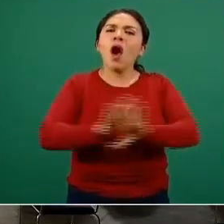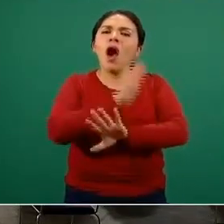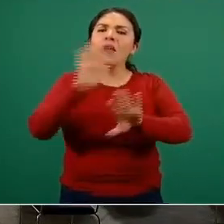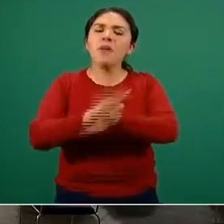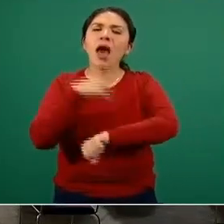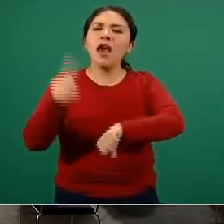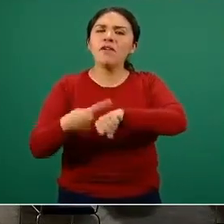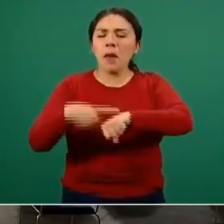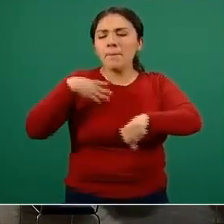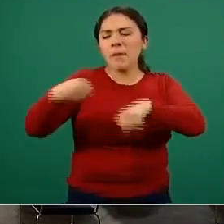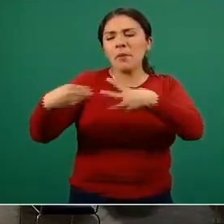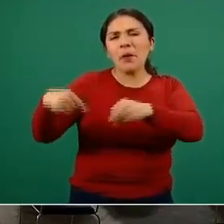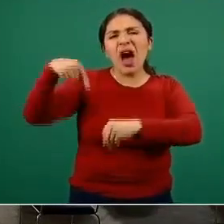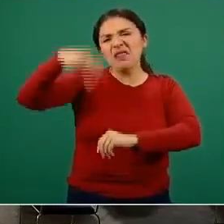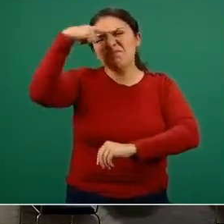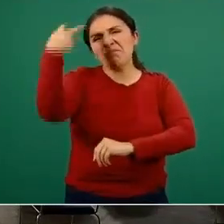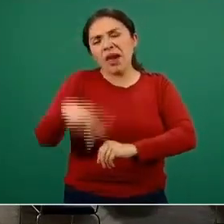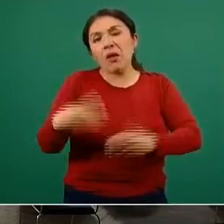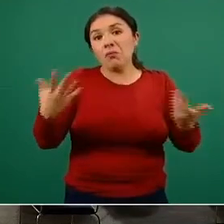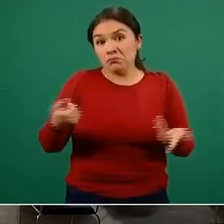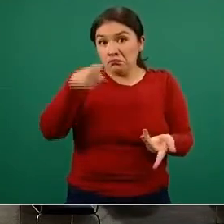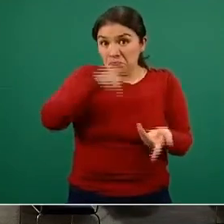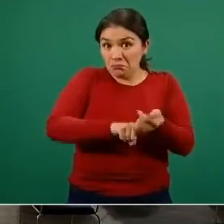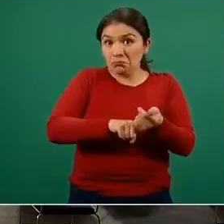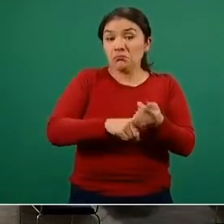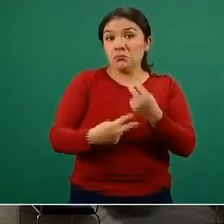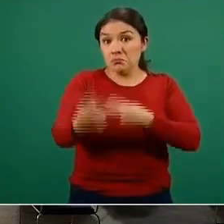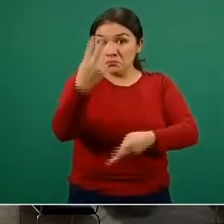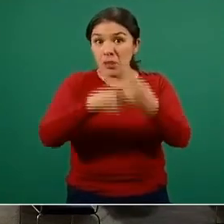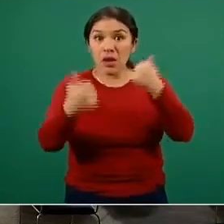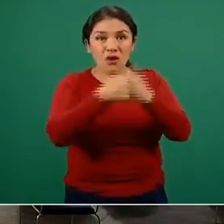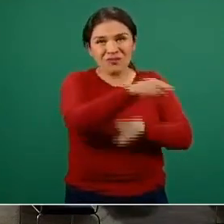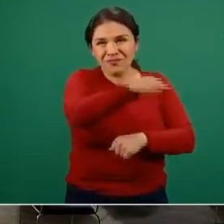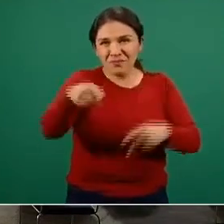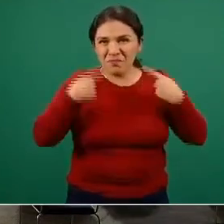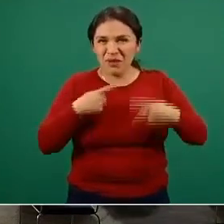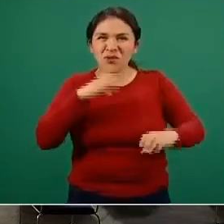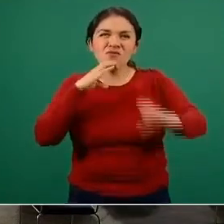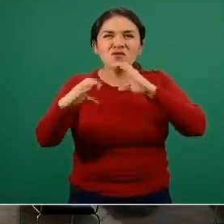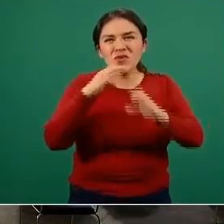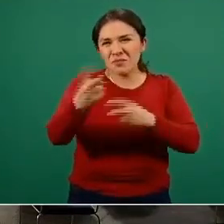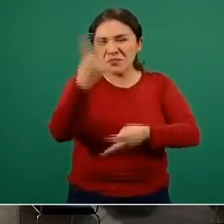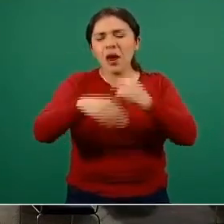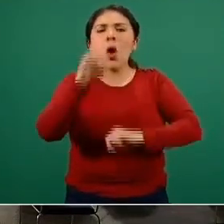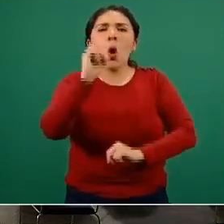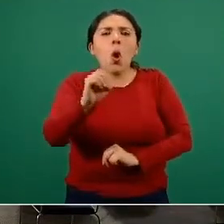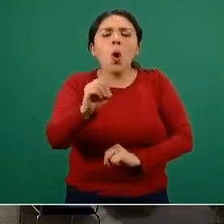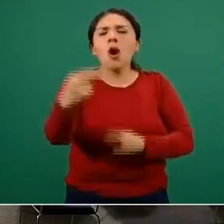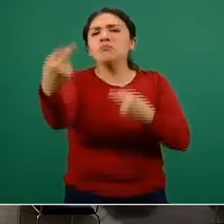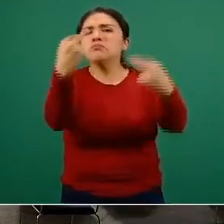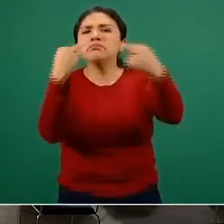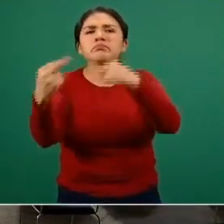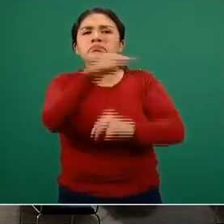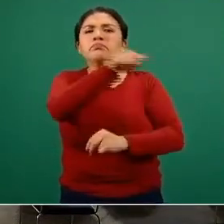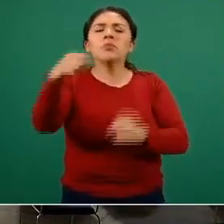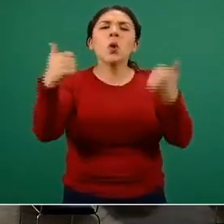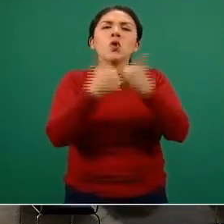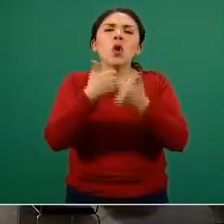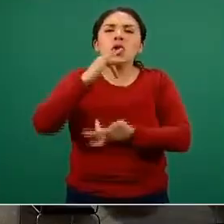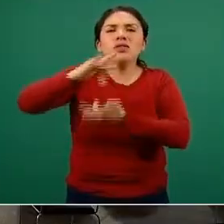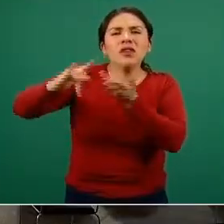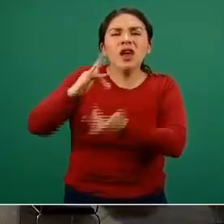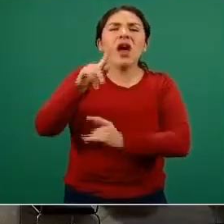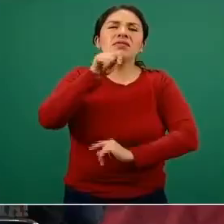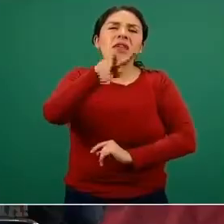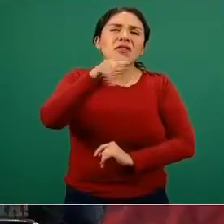epidemia en México, ya sea de manera presencial y representando a los medios de comunicación o a la población que de manera virtual y a través de todos los